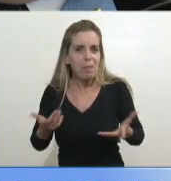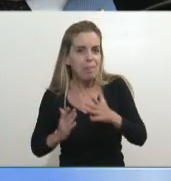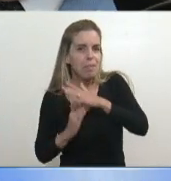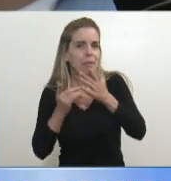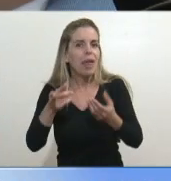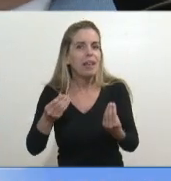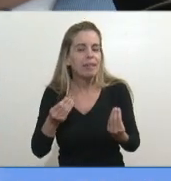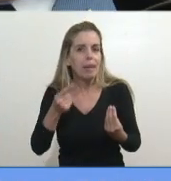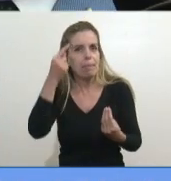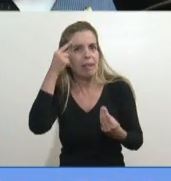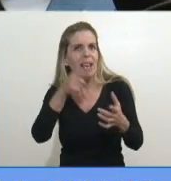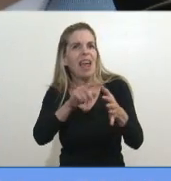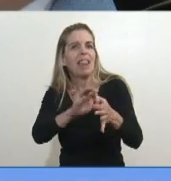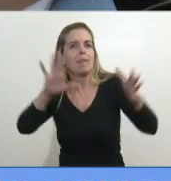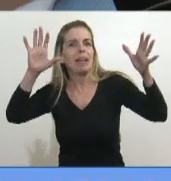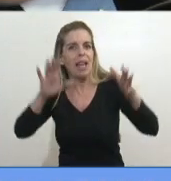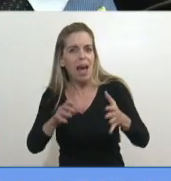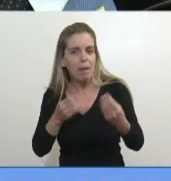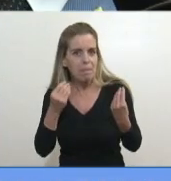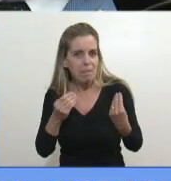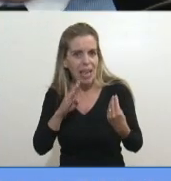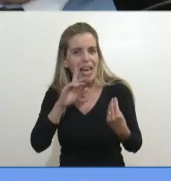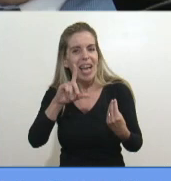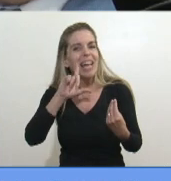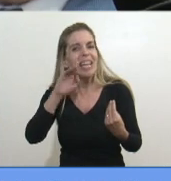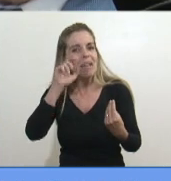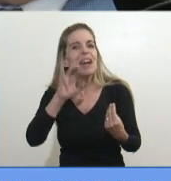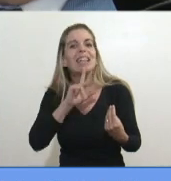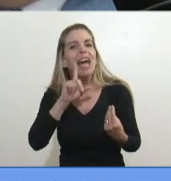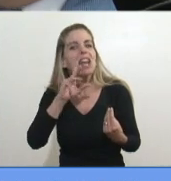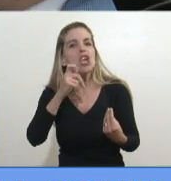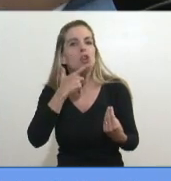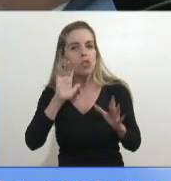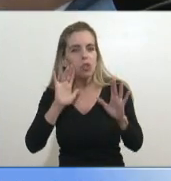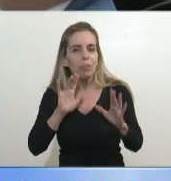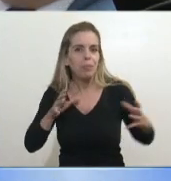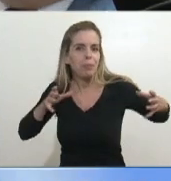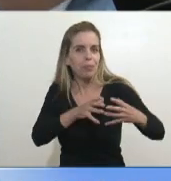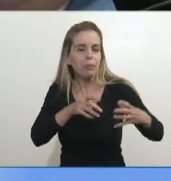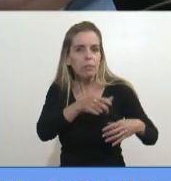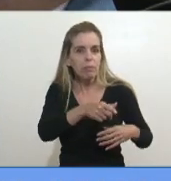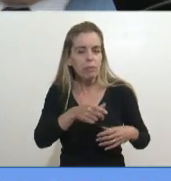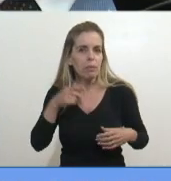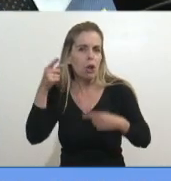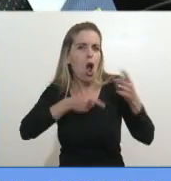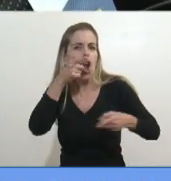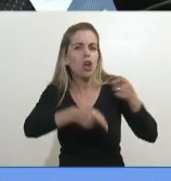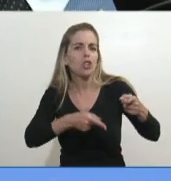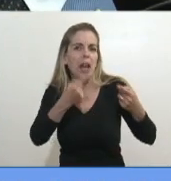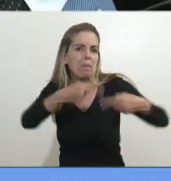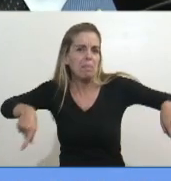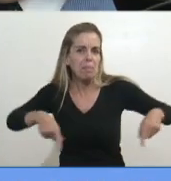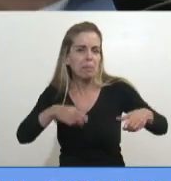La libertad. Los libertarios, le decimos nosotros. Y los libertarios hicieron lo que acá hicieron mucho.